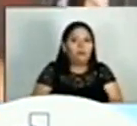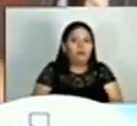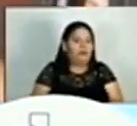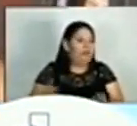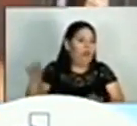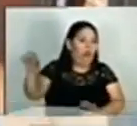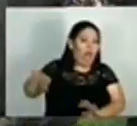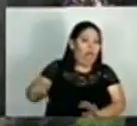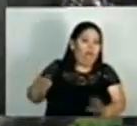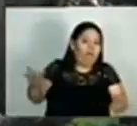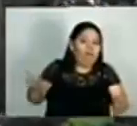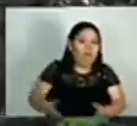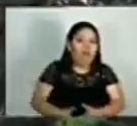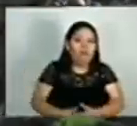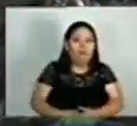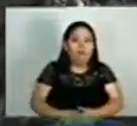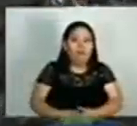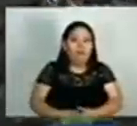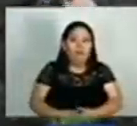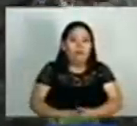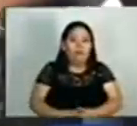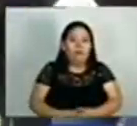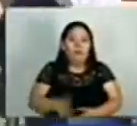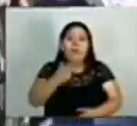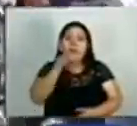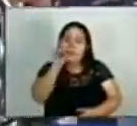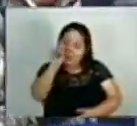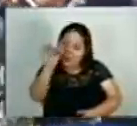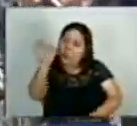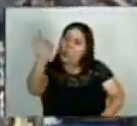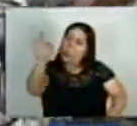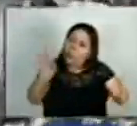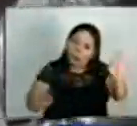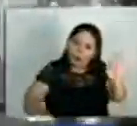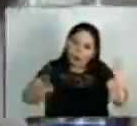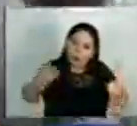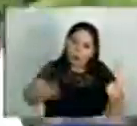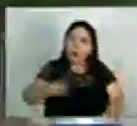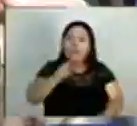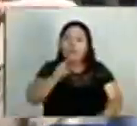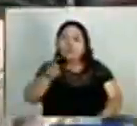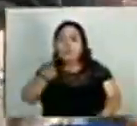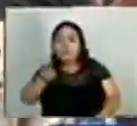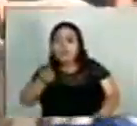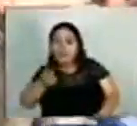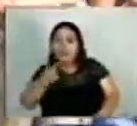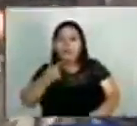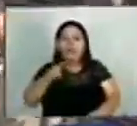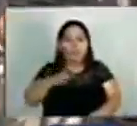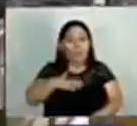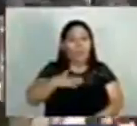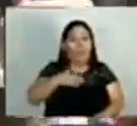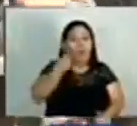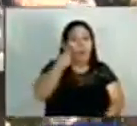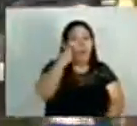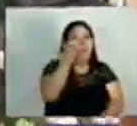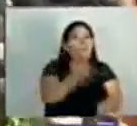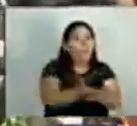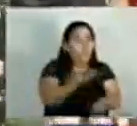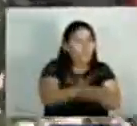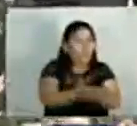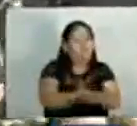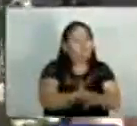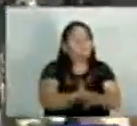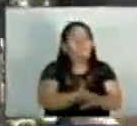desastre de señal. Mientras todos piden justicia, las autoridades aseguran contar con las pruebas